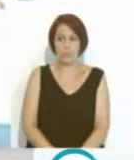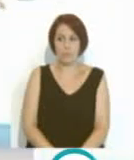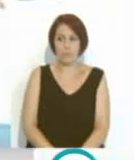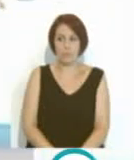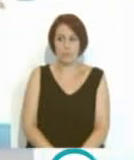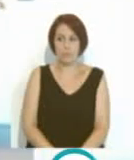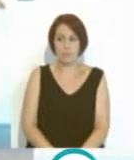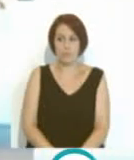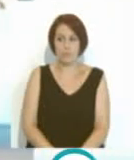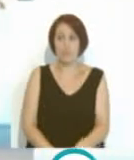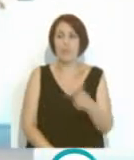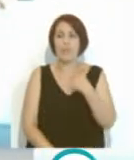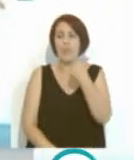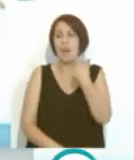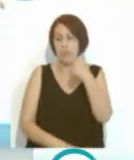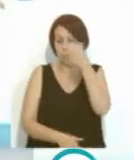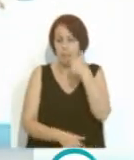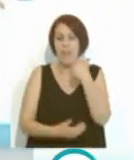Mucha gracia